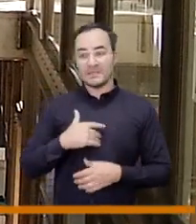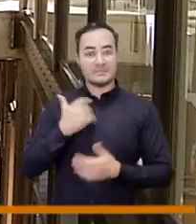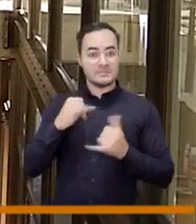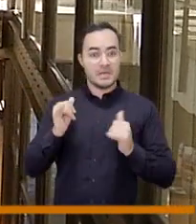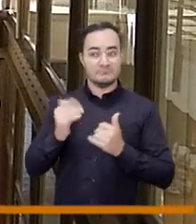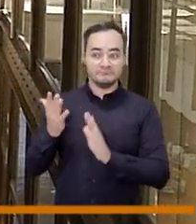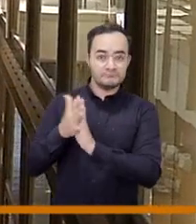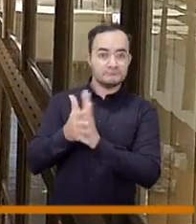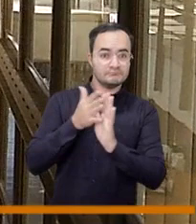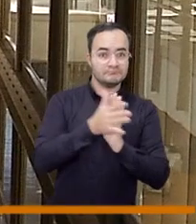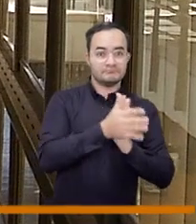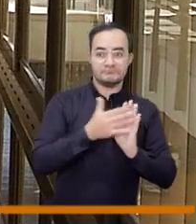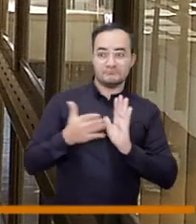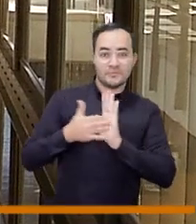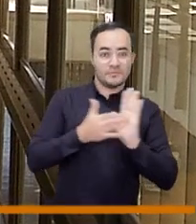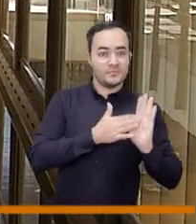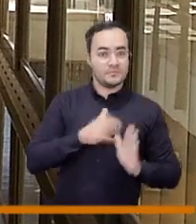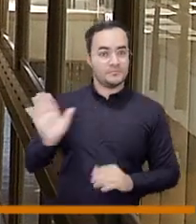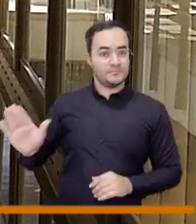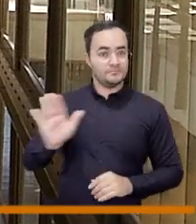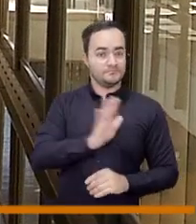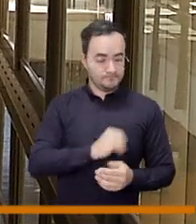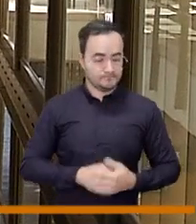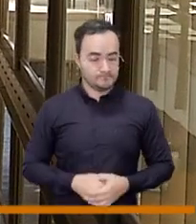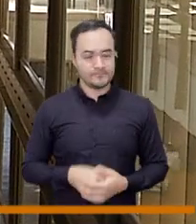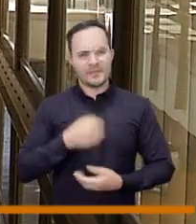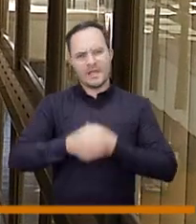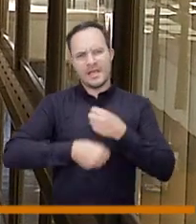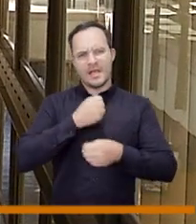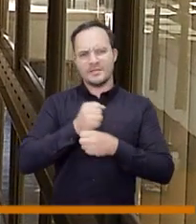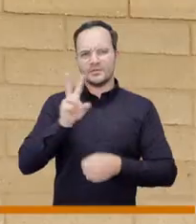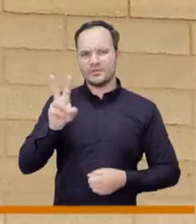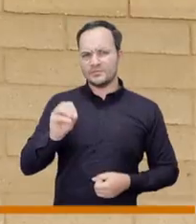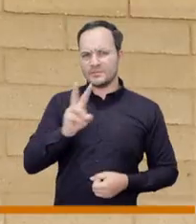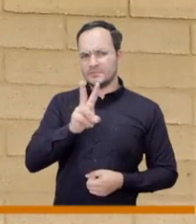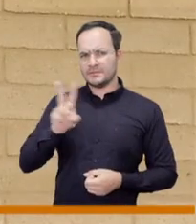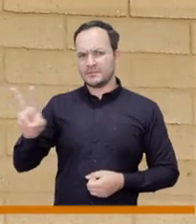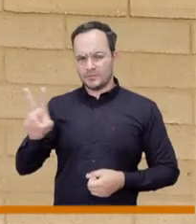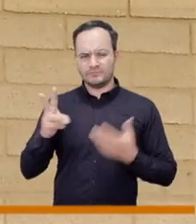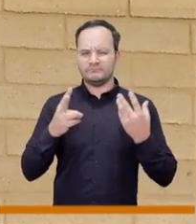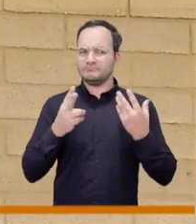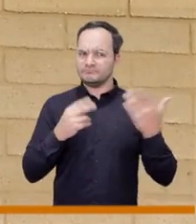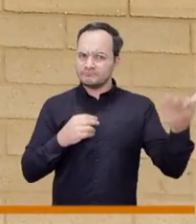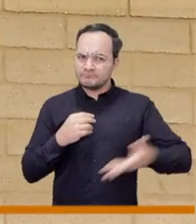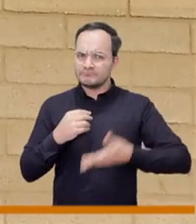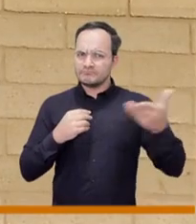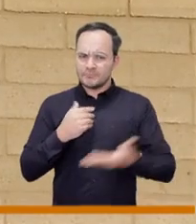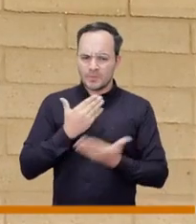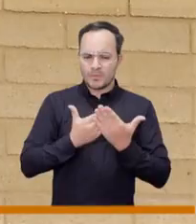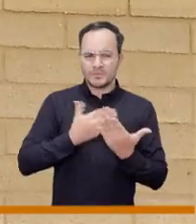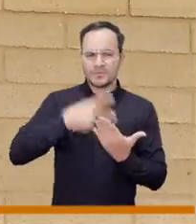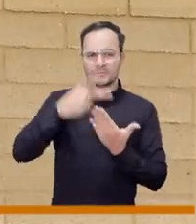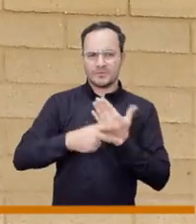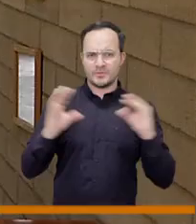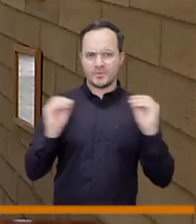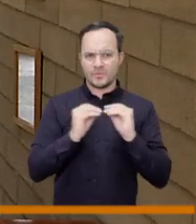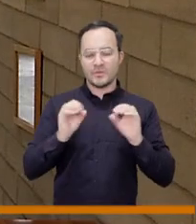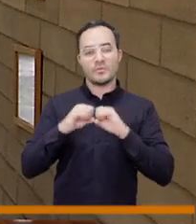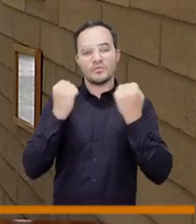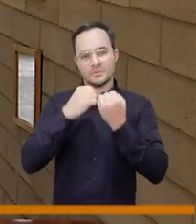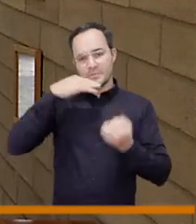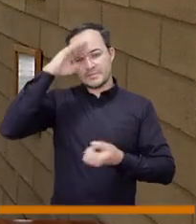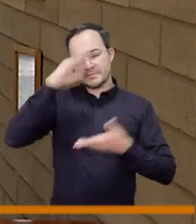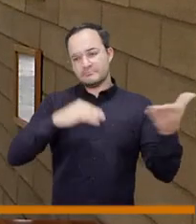bien pues ahí escuchamos efectivamente los argumentos de cada uno de los corporados también hay que decir que en 2022 se presentó en reiteradas